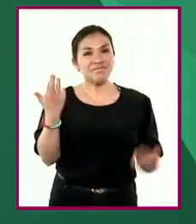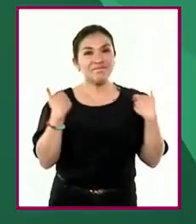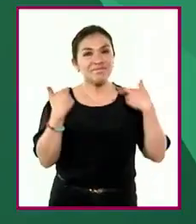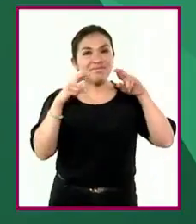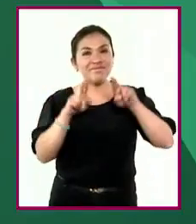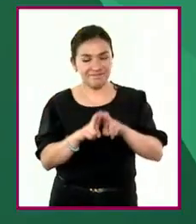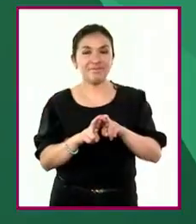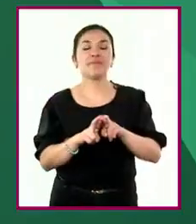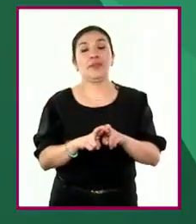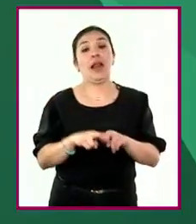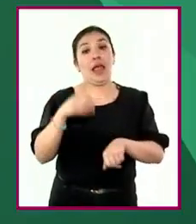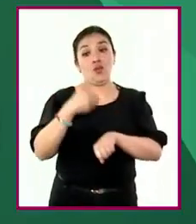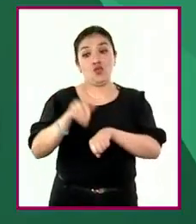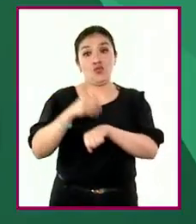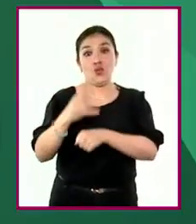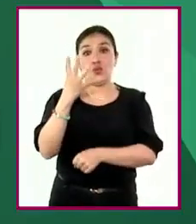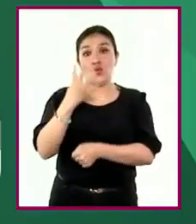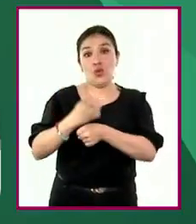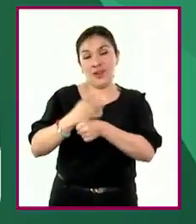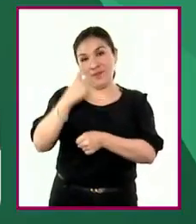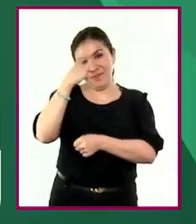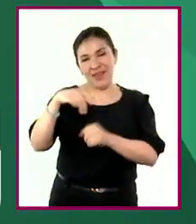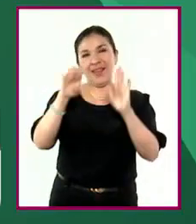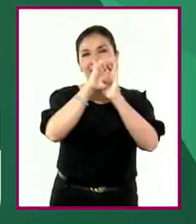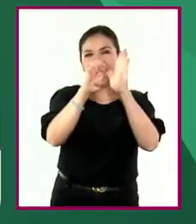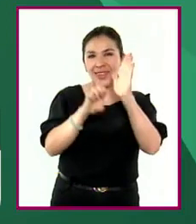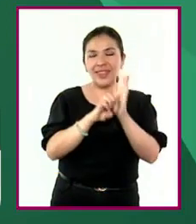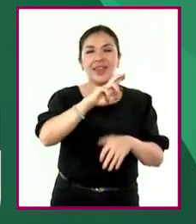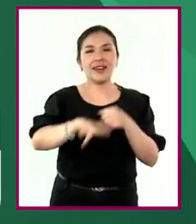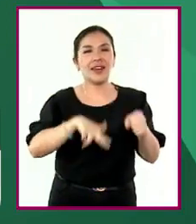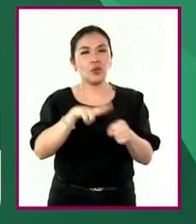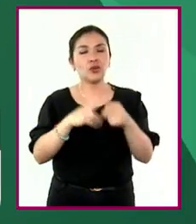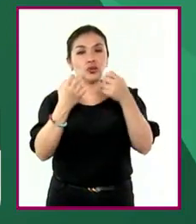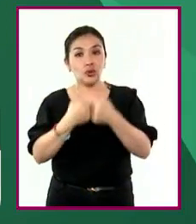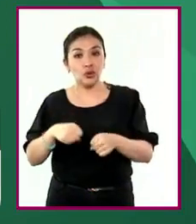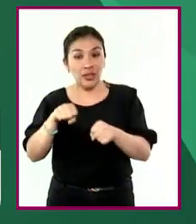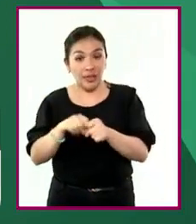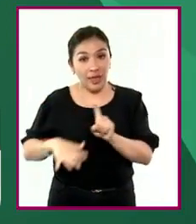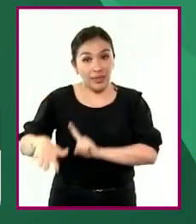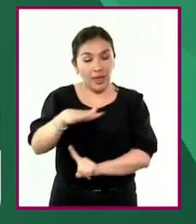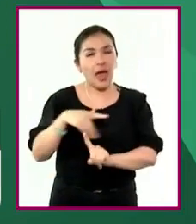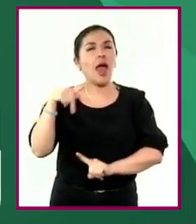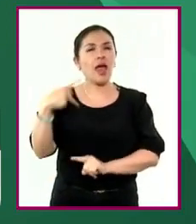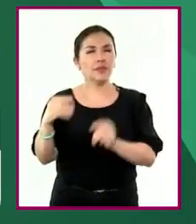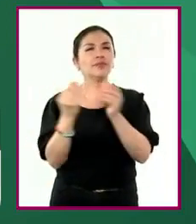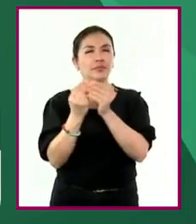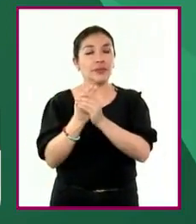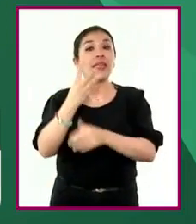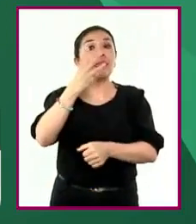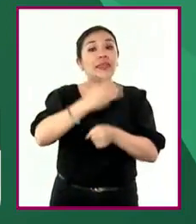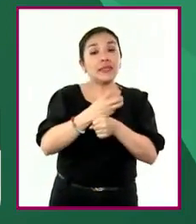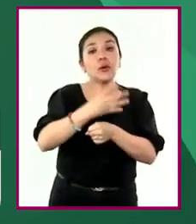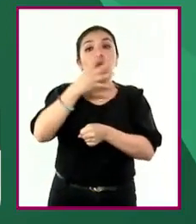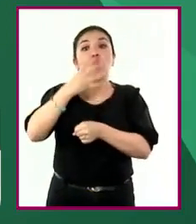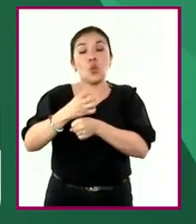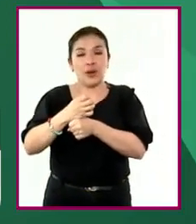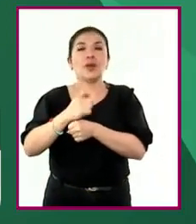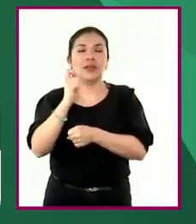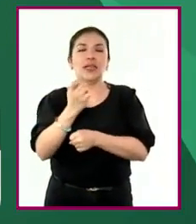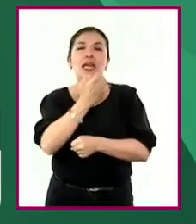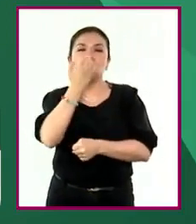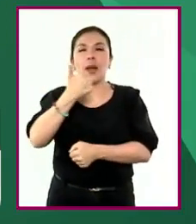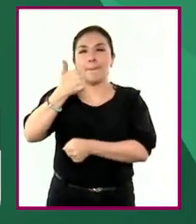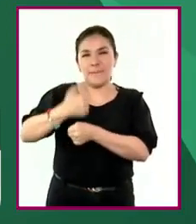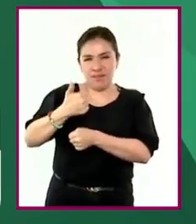Maestras y maestros, en la fase 4 del campo ética, naturaleza y sociedades correspondiente al tercero y cuarto